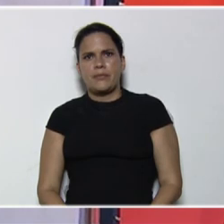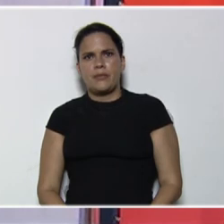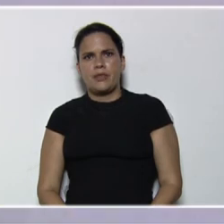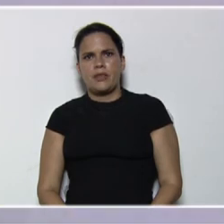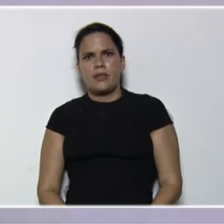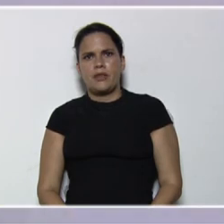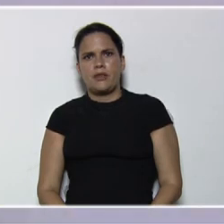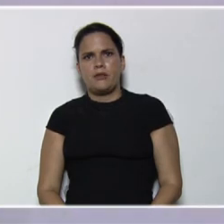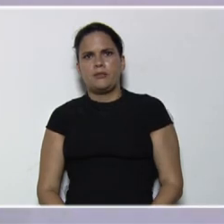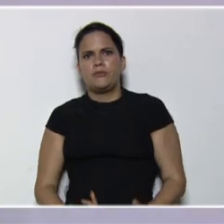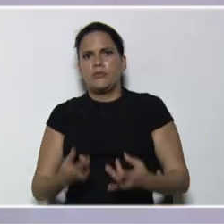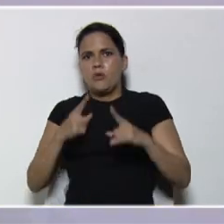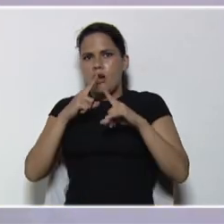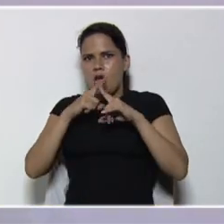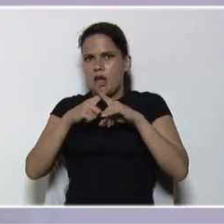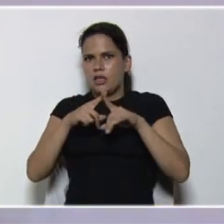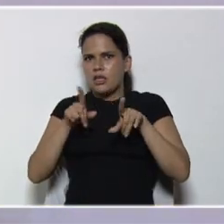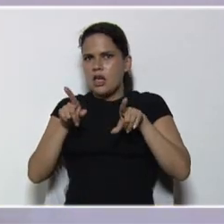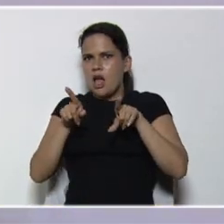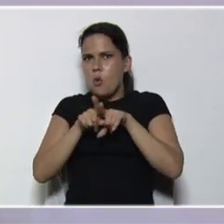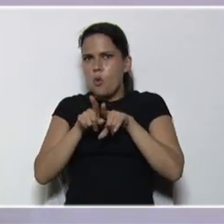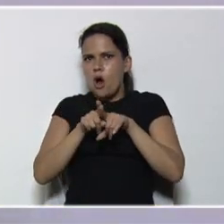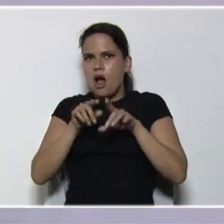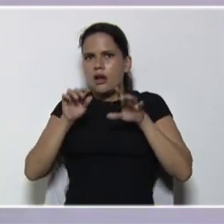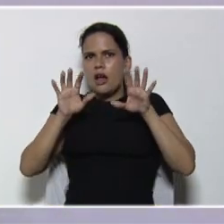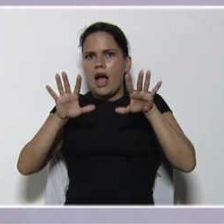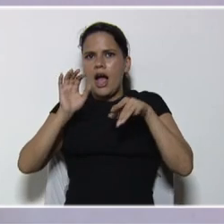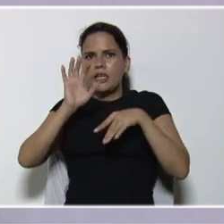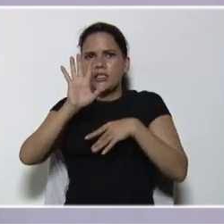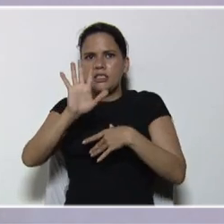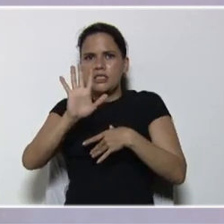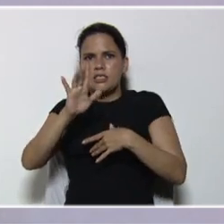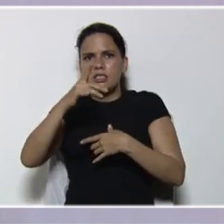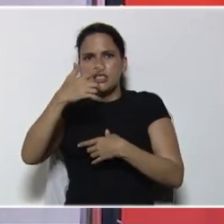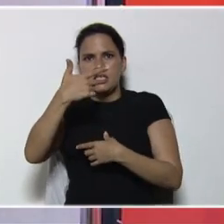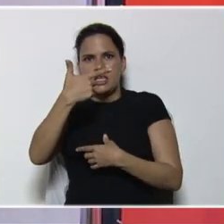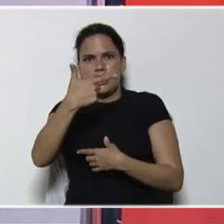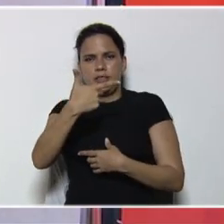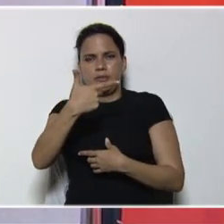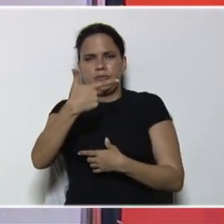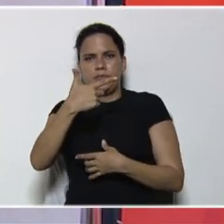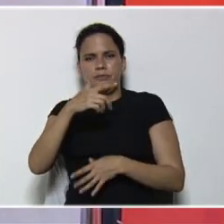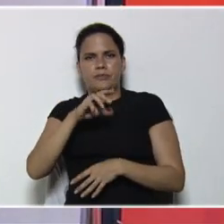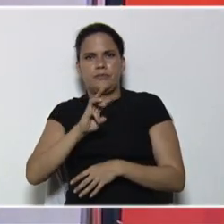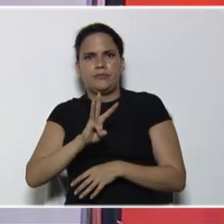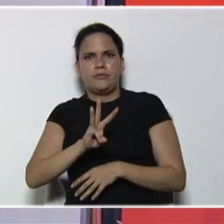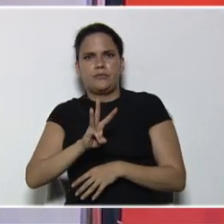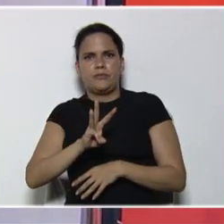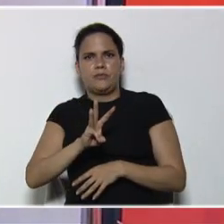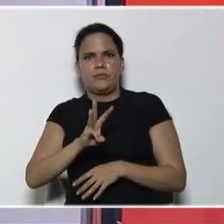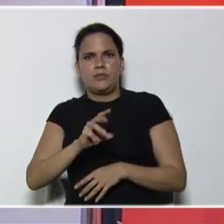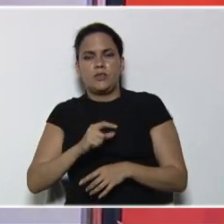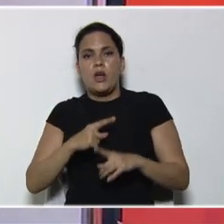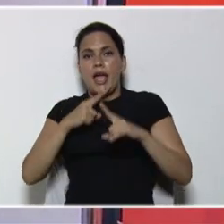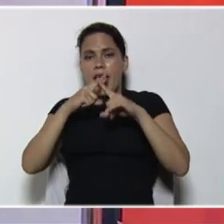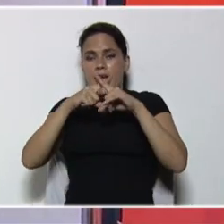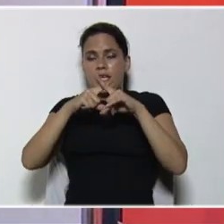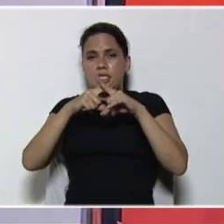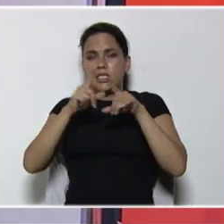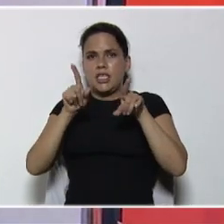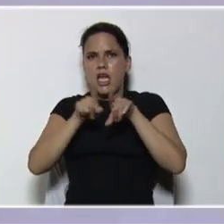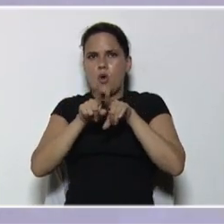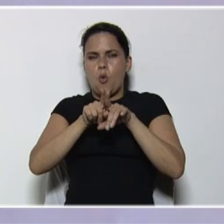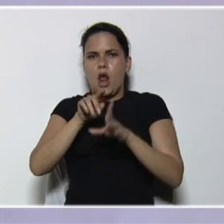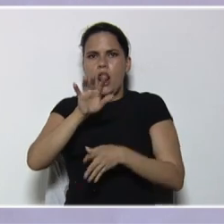es igual a 15 entre 3, dándome como resultado, x es igual a